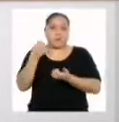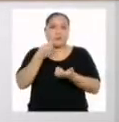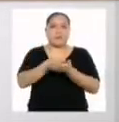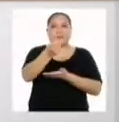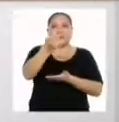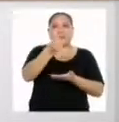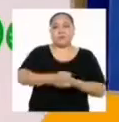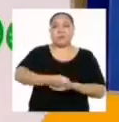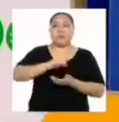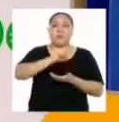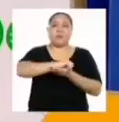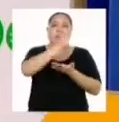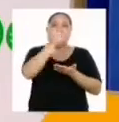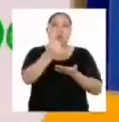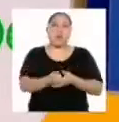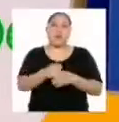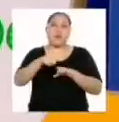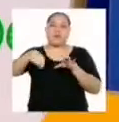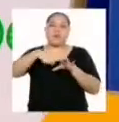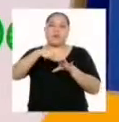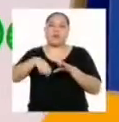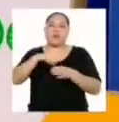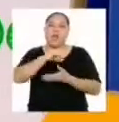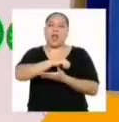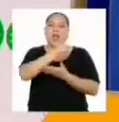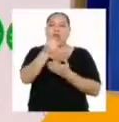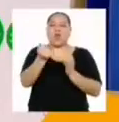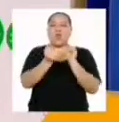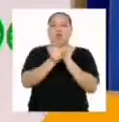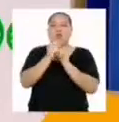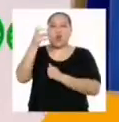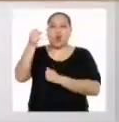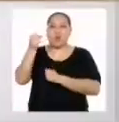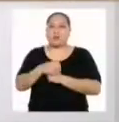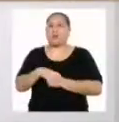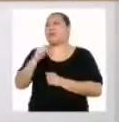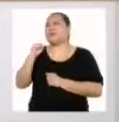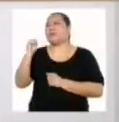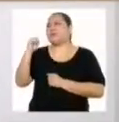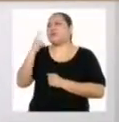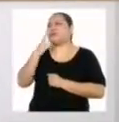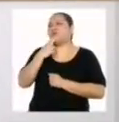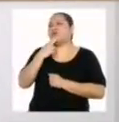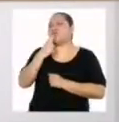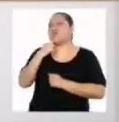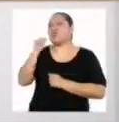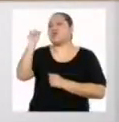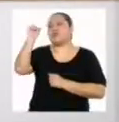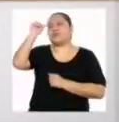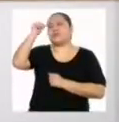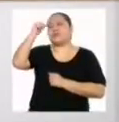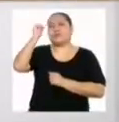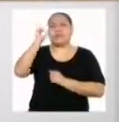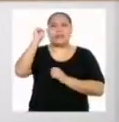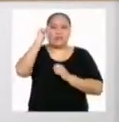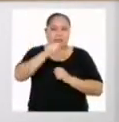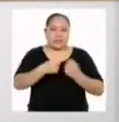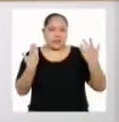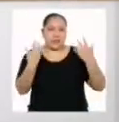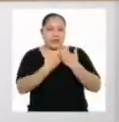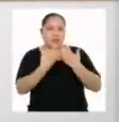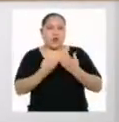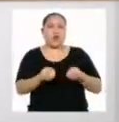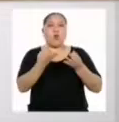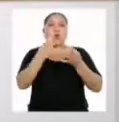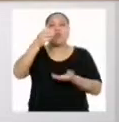preparar arroz con leche. ¡Uy sí! ¡Qué dulce recuerdo! Sí, y establecimos la relación entre la